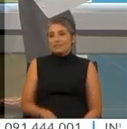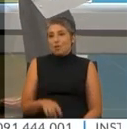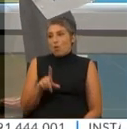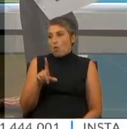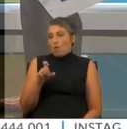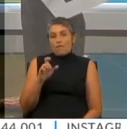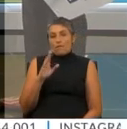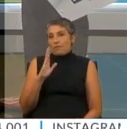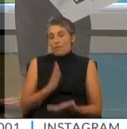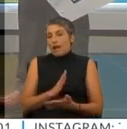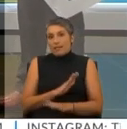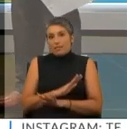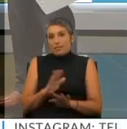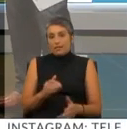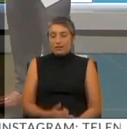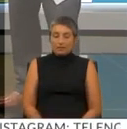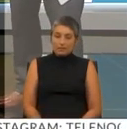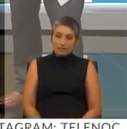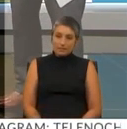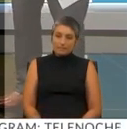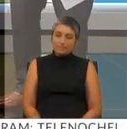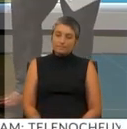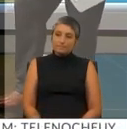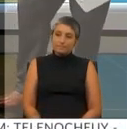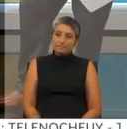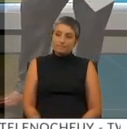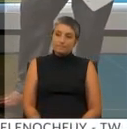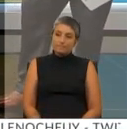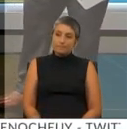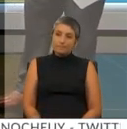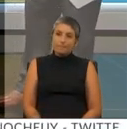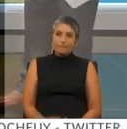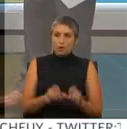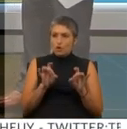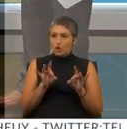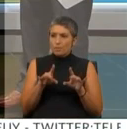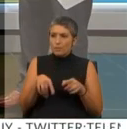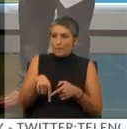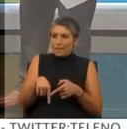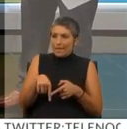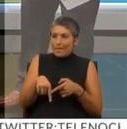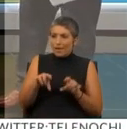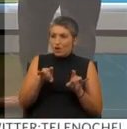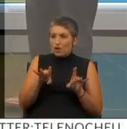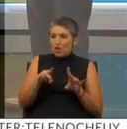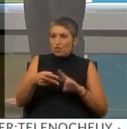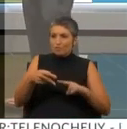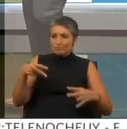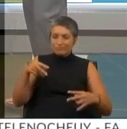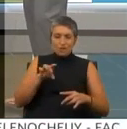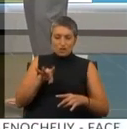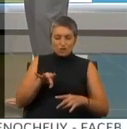quedar ninguna duda. sé, pero lo que yo estoy hablando es de la rotura de ligamentos. Esto es una jugada que no se te puede pasar en